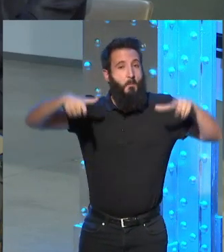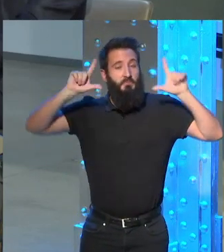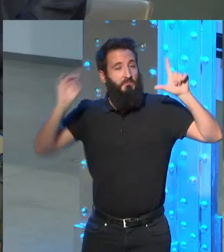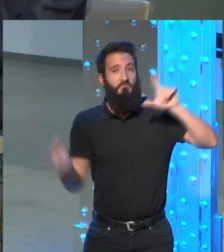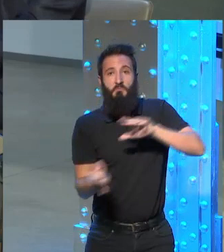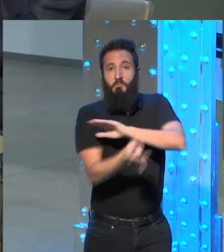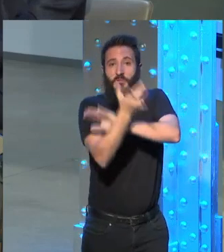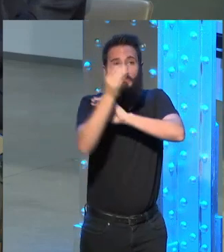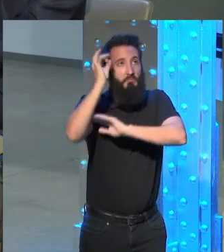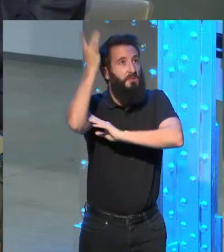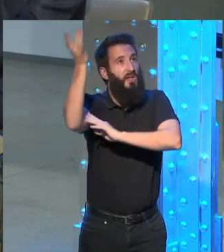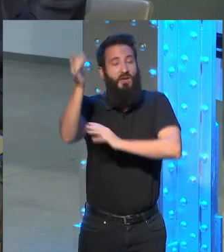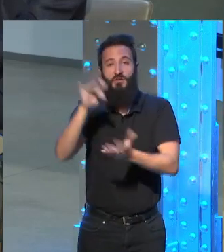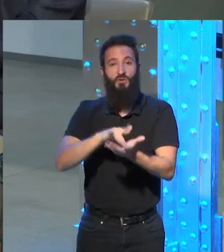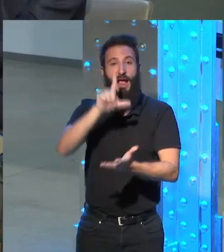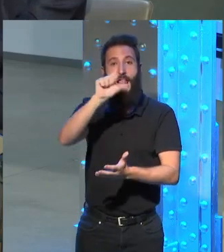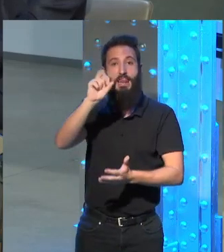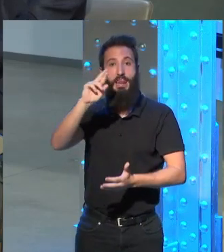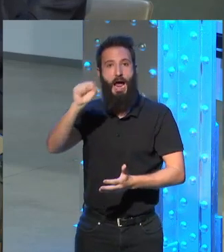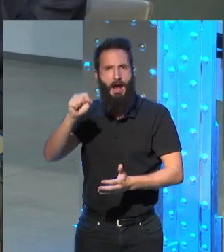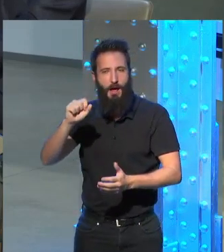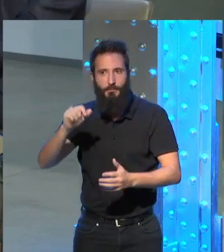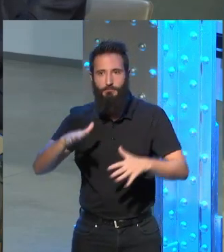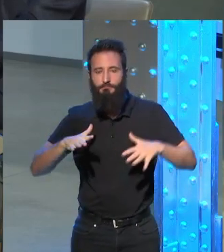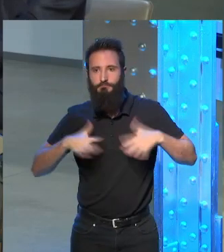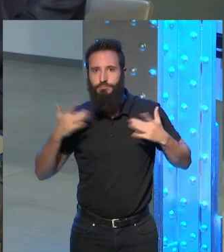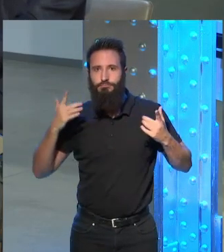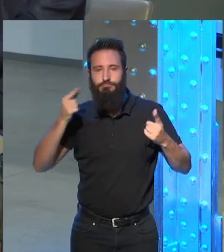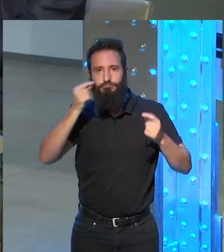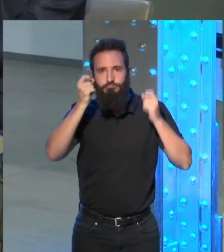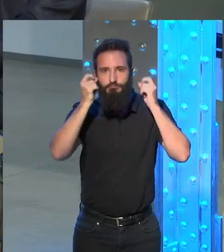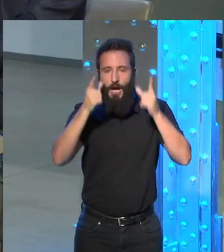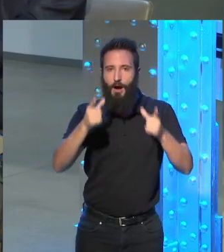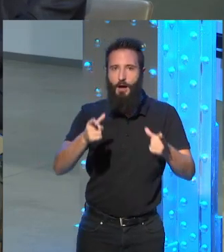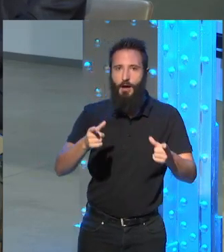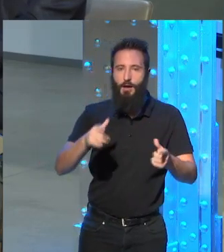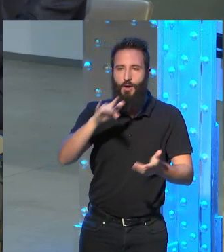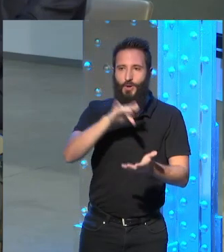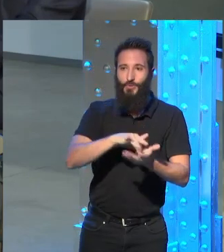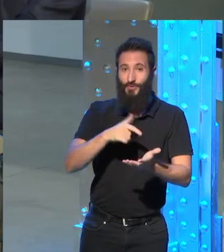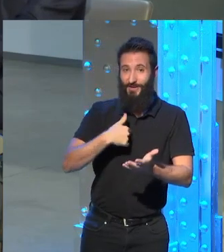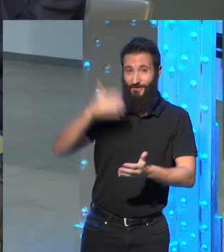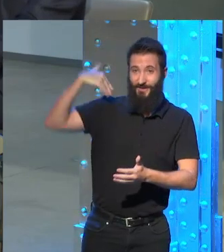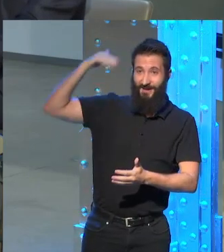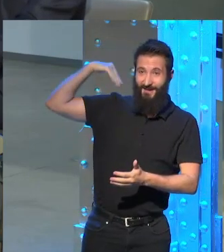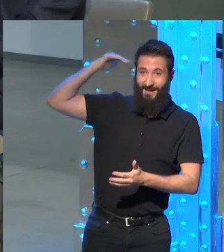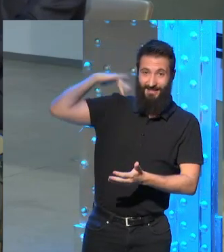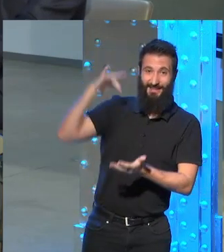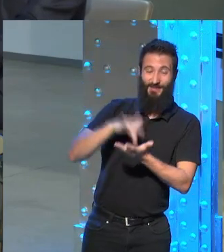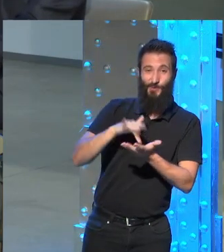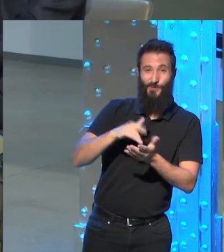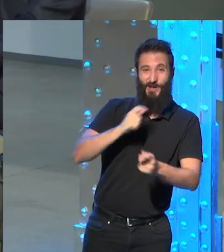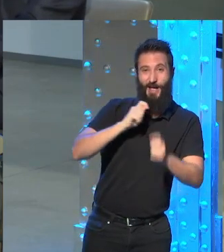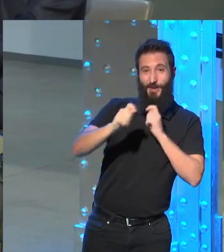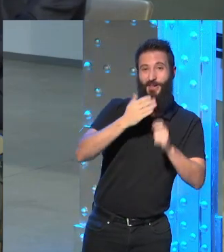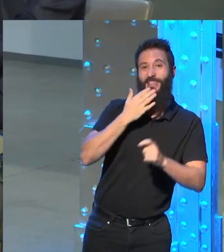y esta alumna de pronto descubrió cuando yo hacía mis primeras armas periodísticas o